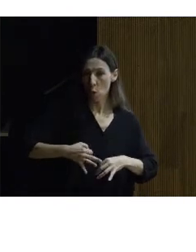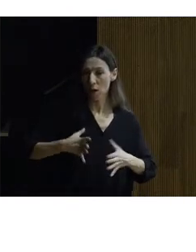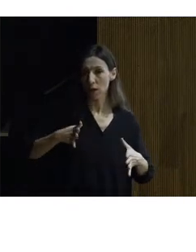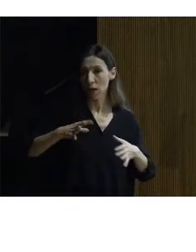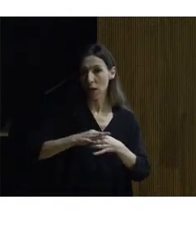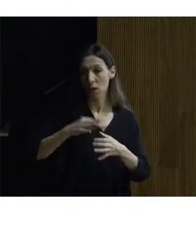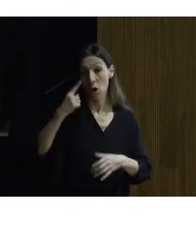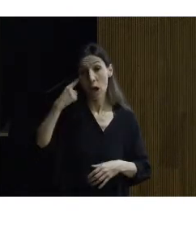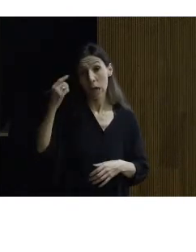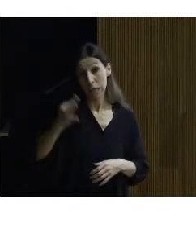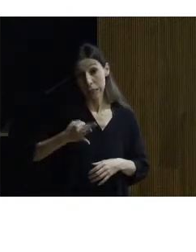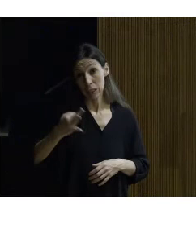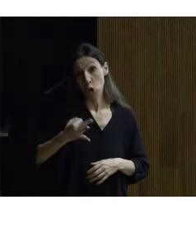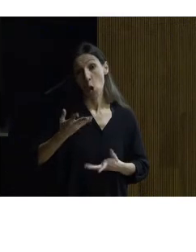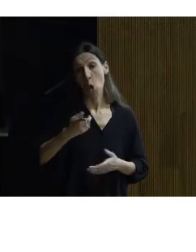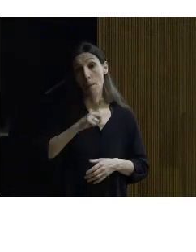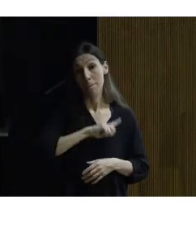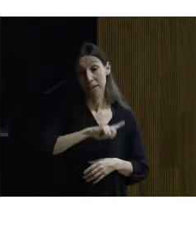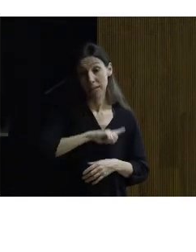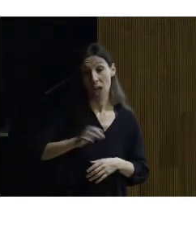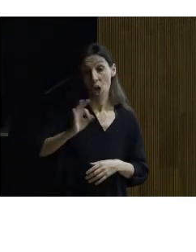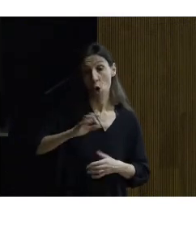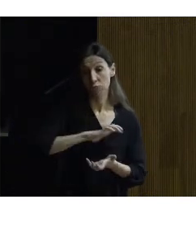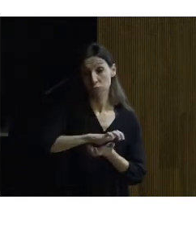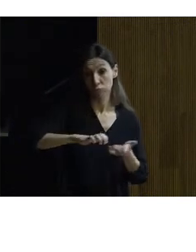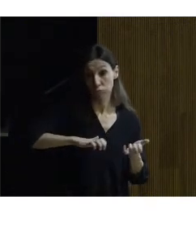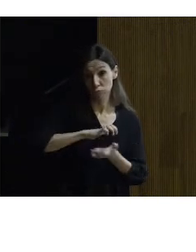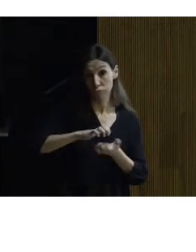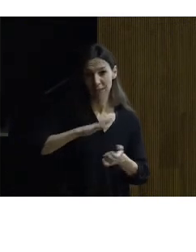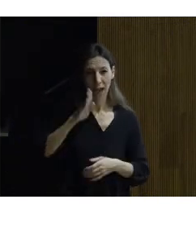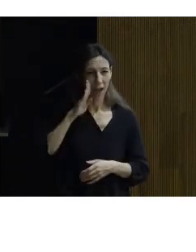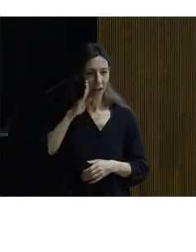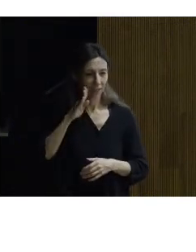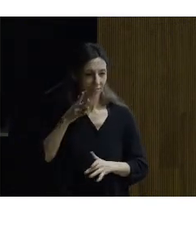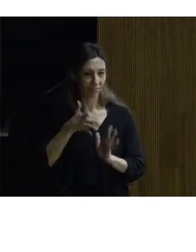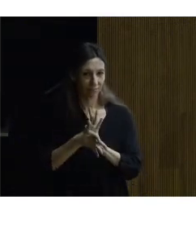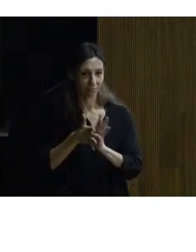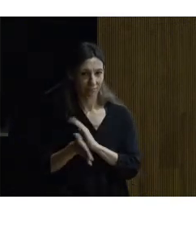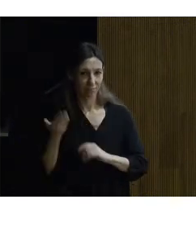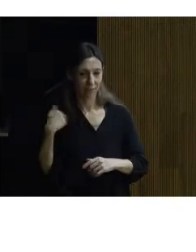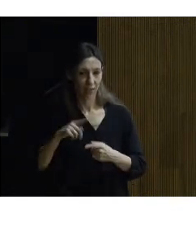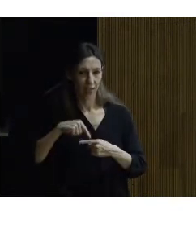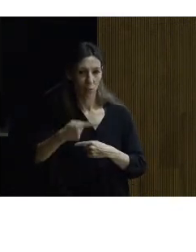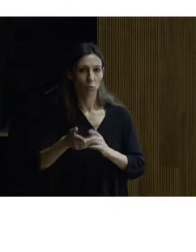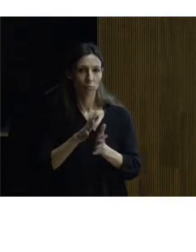bélicos o riesgos depredadores como los que he mencionado antes otra cosa es lo que vamos a ver después